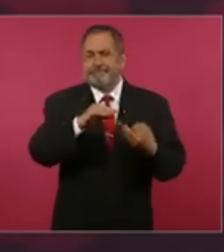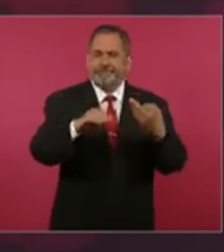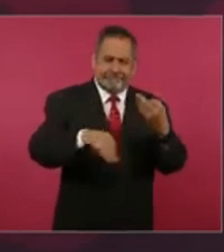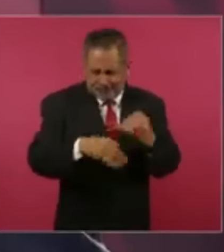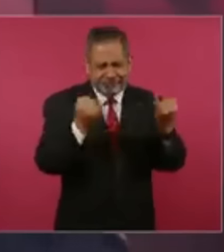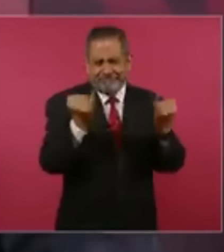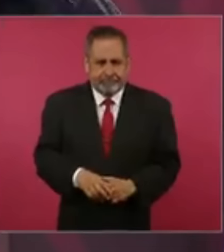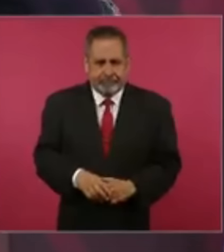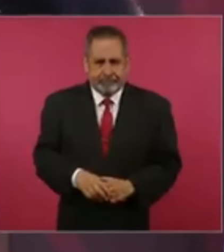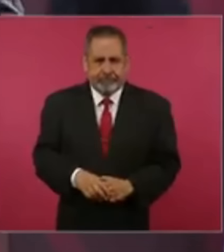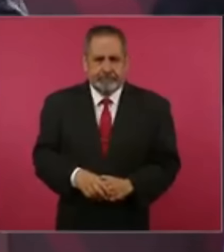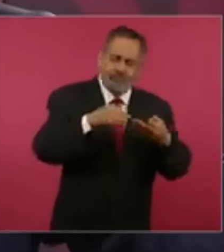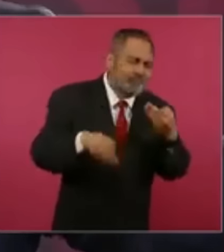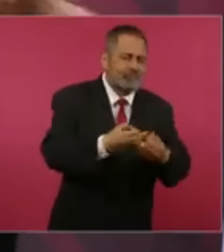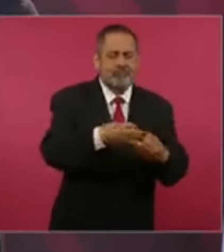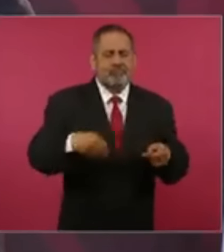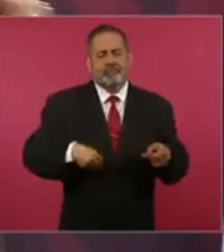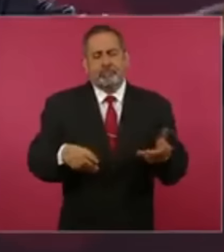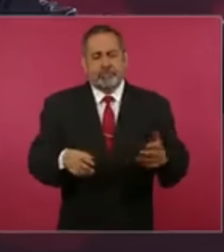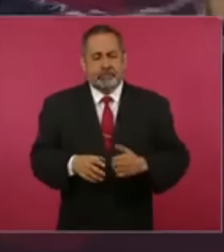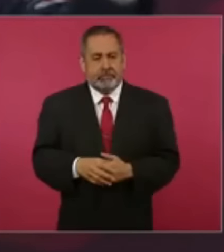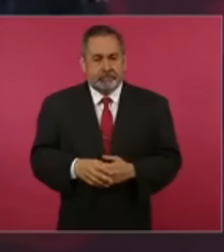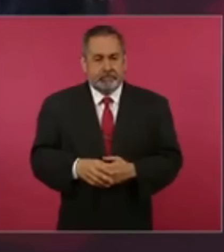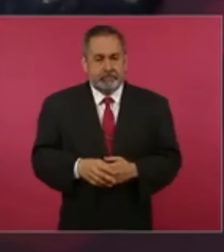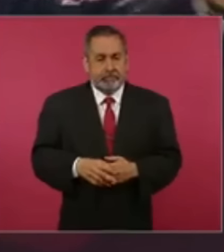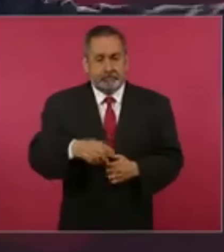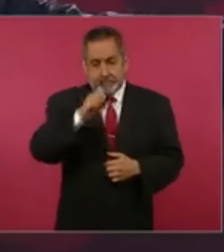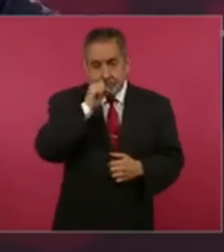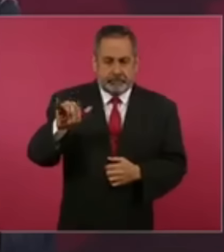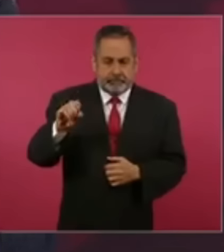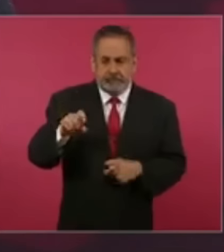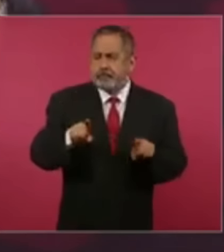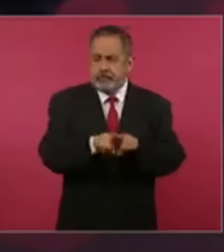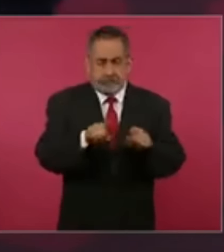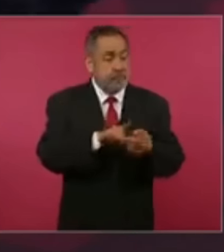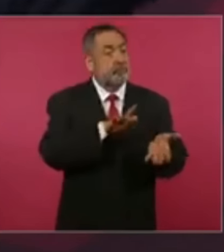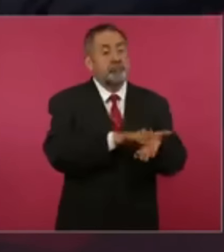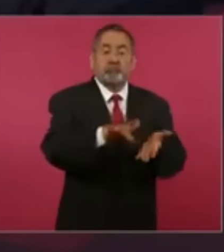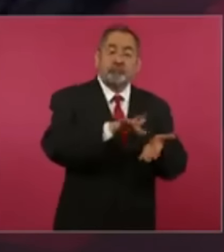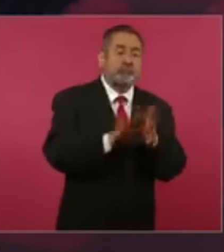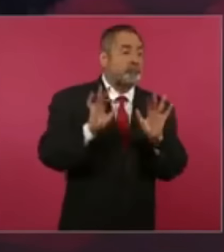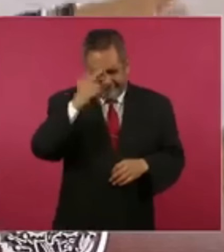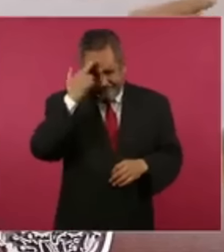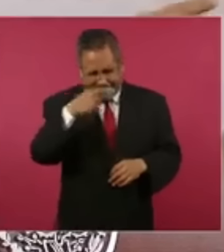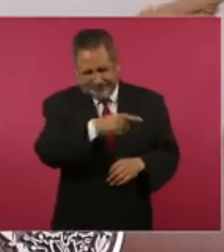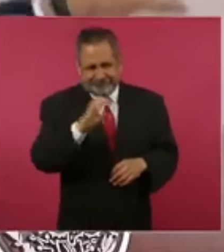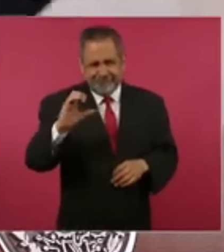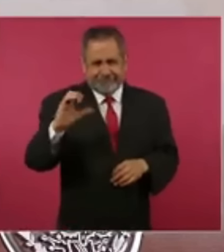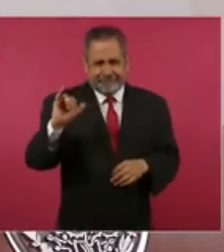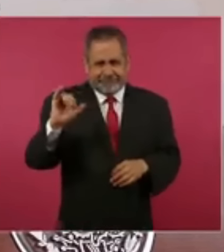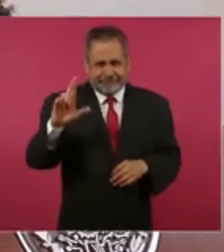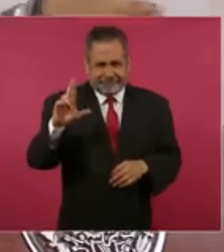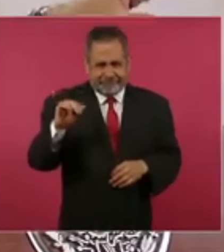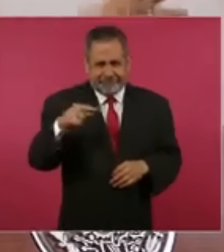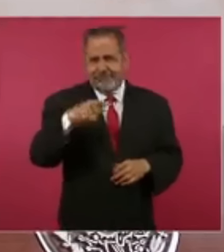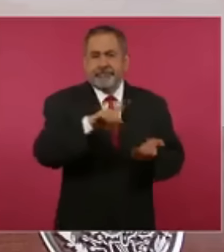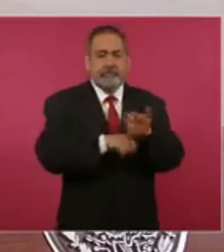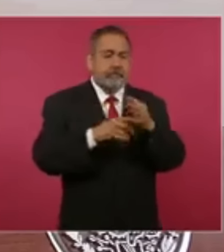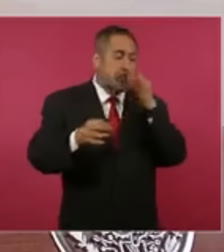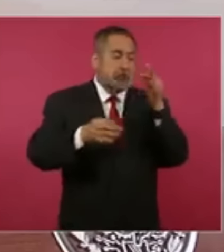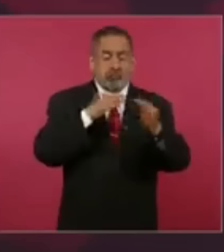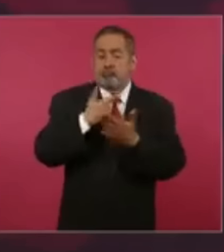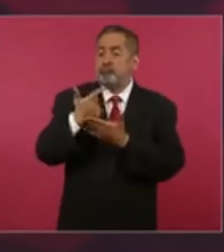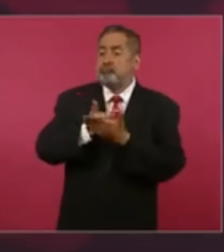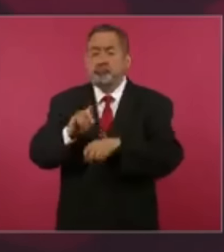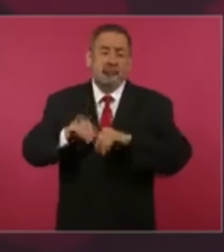dirigieron todo el show. Pero participó también Milenio. Acuérdense que Ciro sacaba una